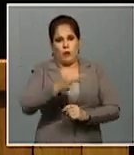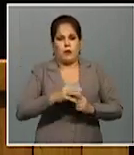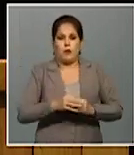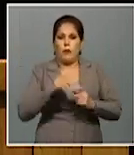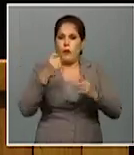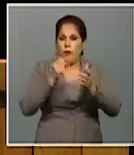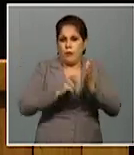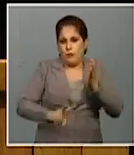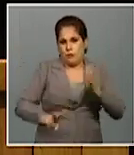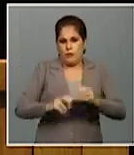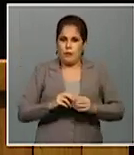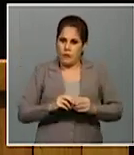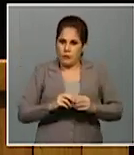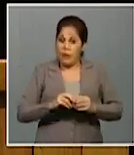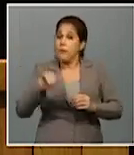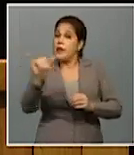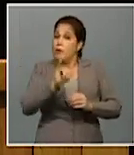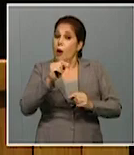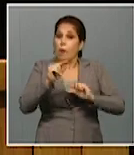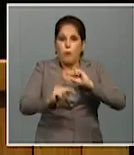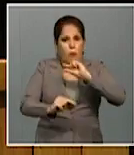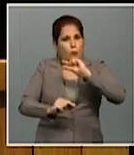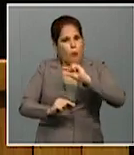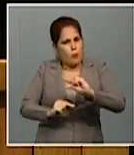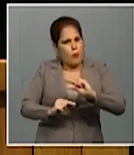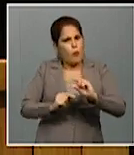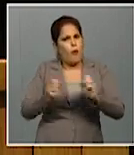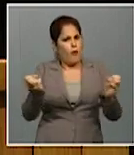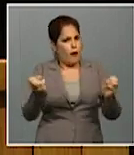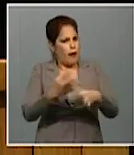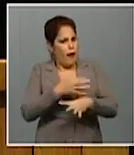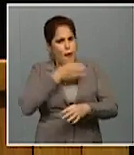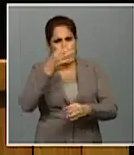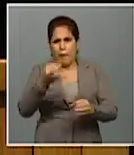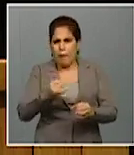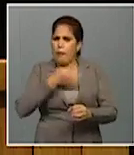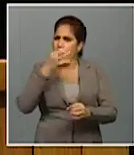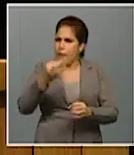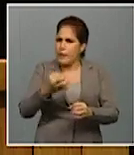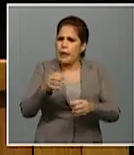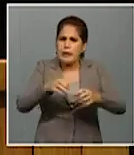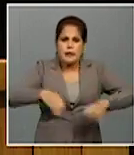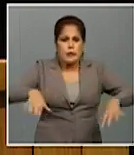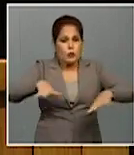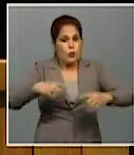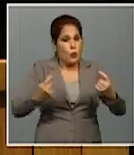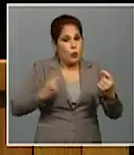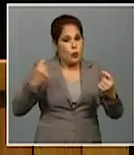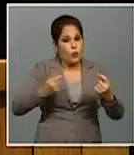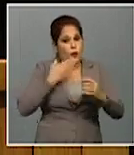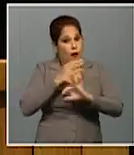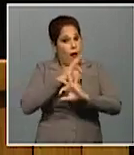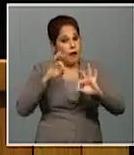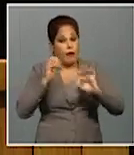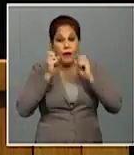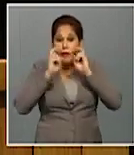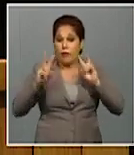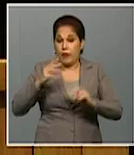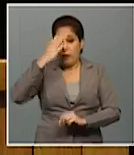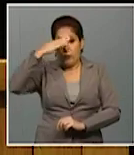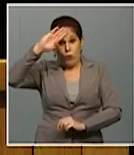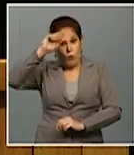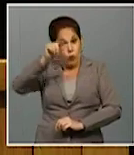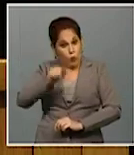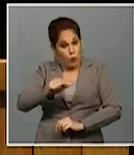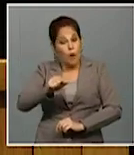y en las provincias. En la medida en que abordemos con claridad y transparencia las batallas por elevar la calidad de vida de los cubanos